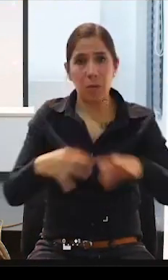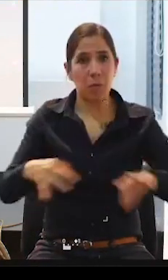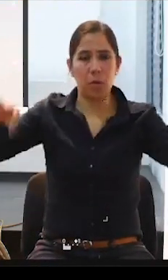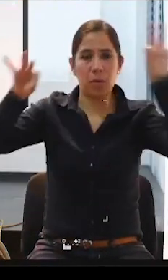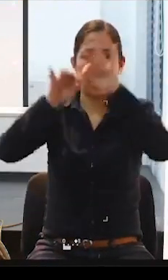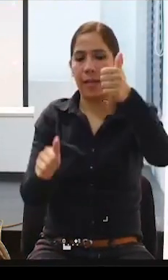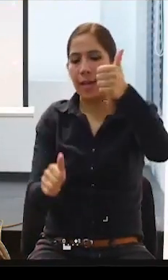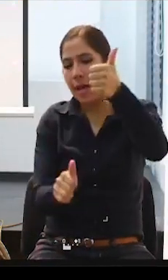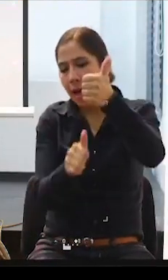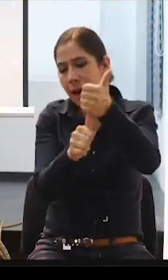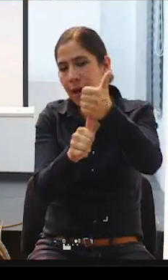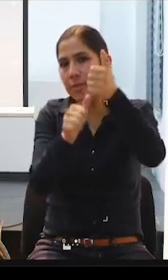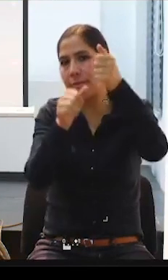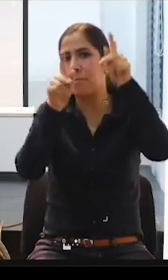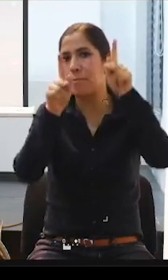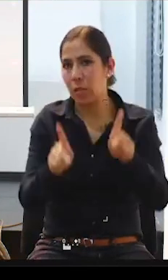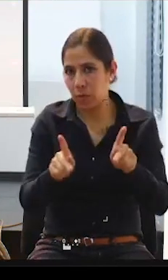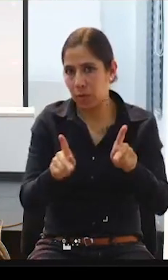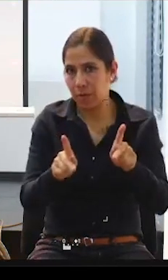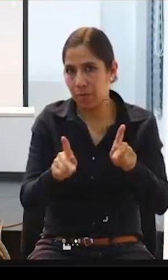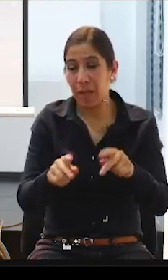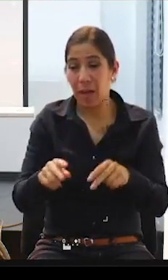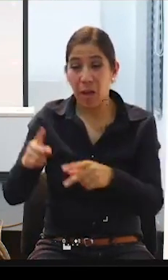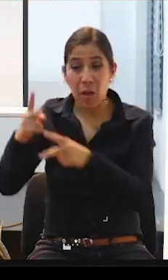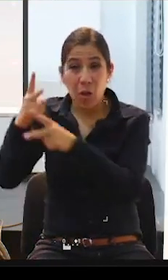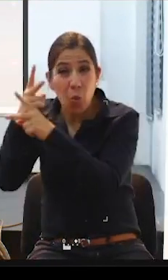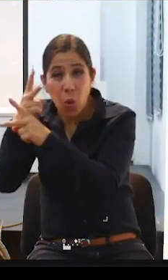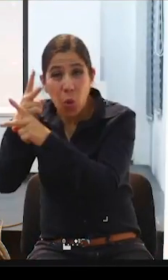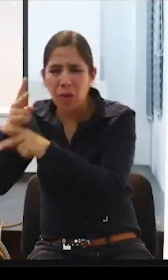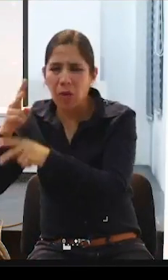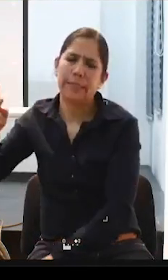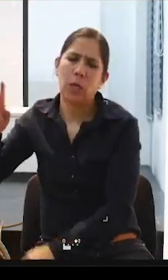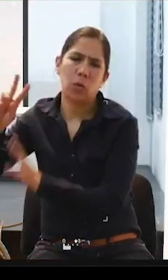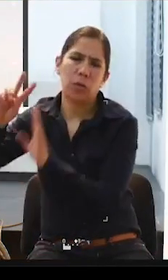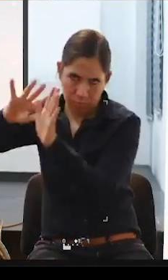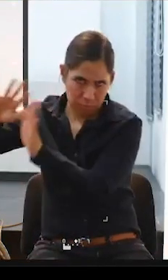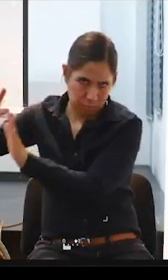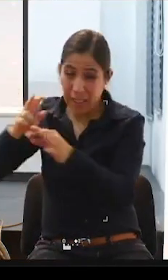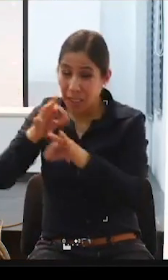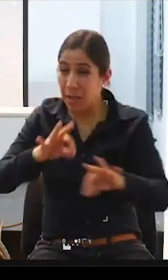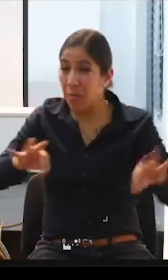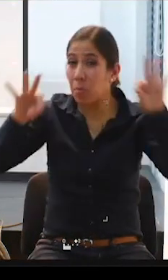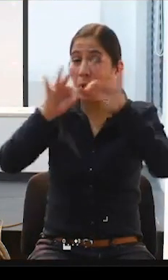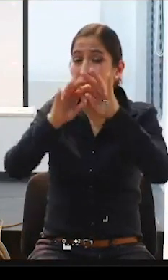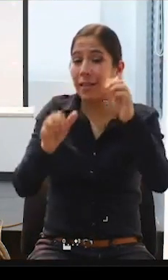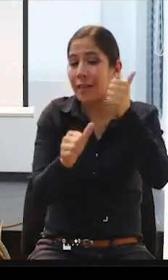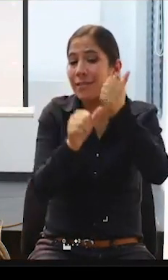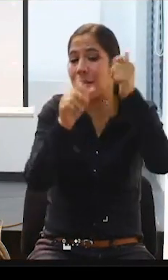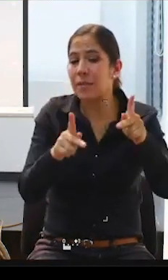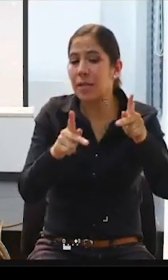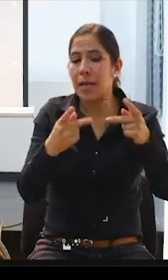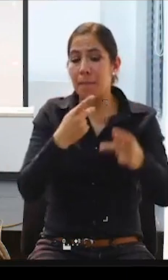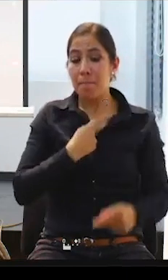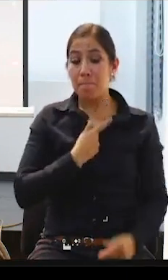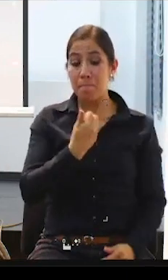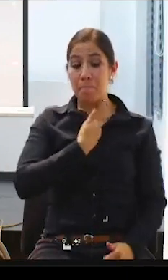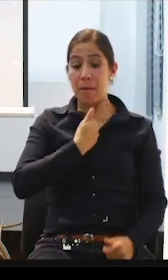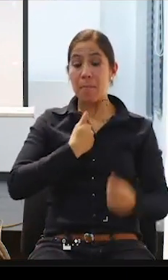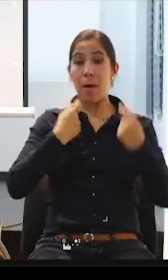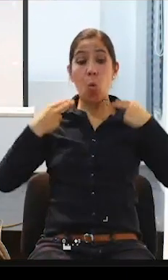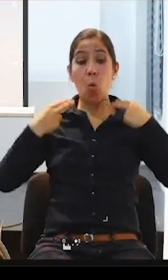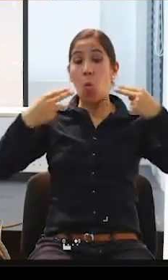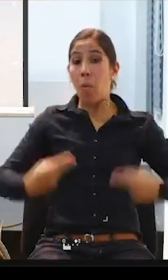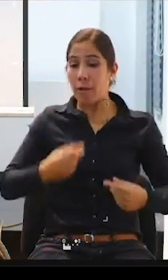lo que está secundario es el cuido ¿verdad? porque somos somos personas somos seres humanos y bueno para ¿verdad? resumir es